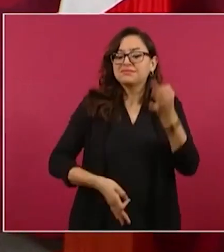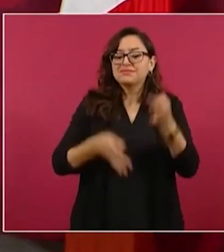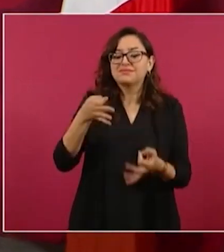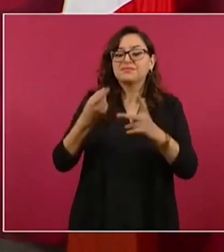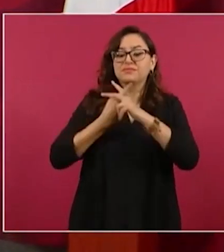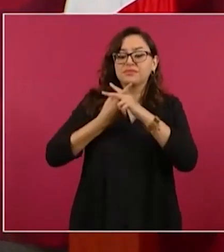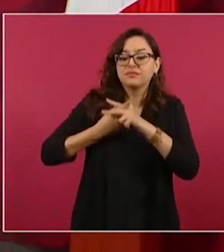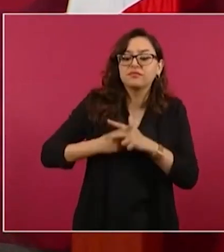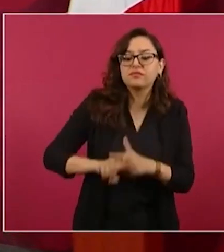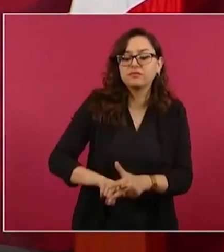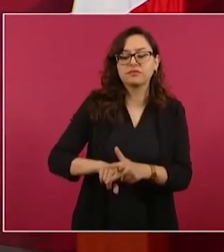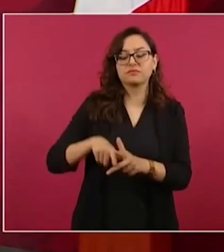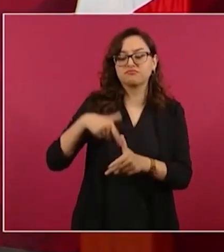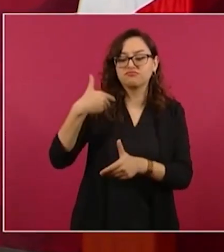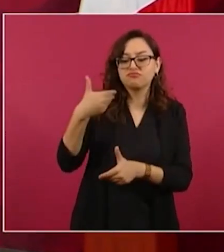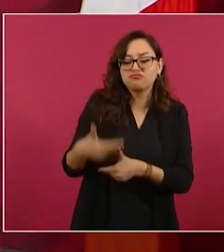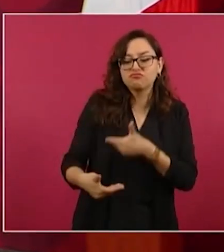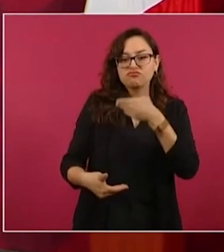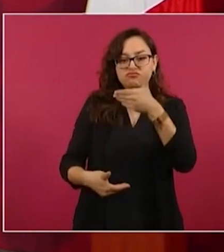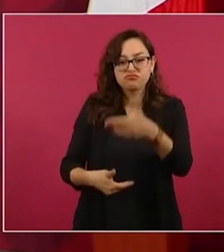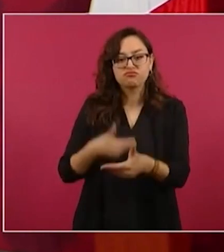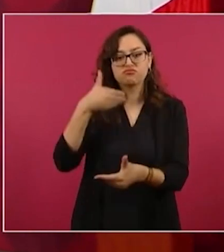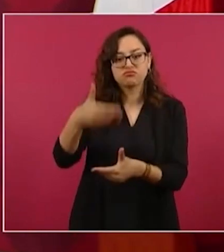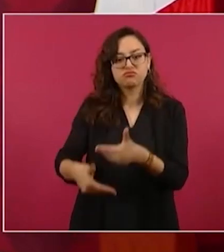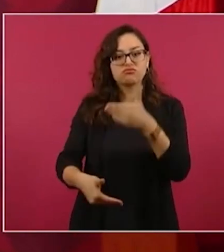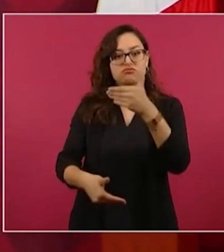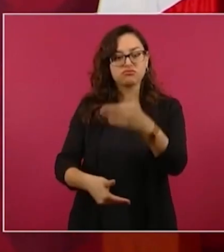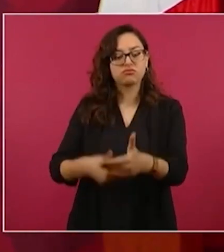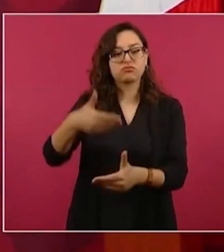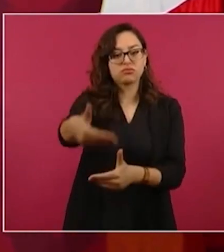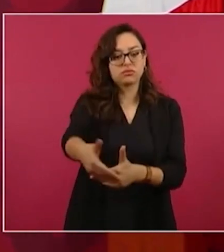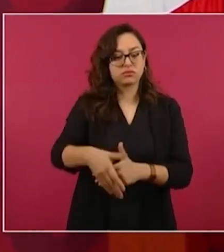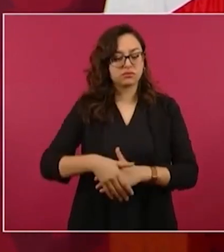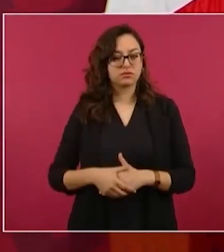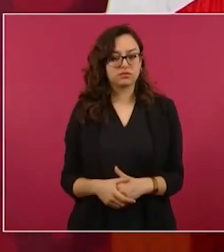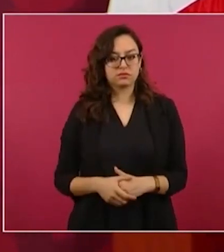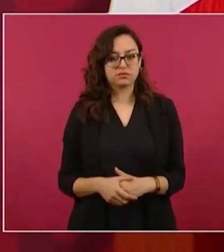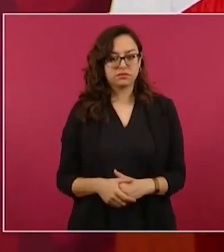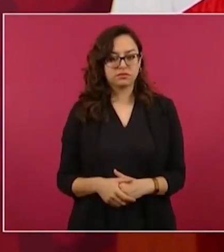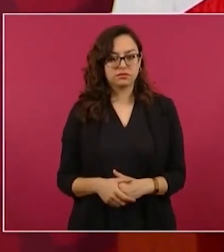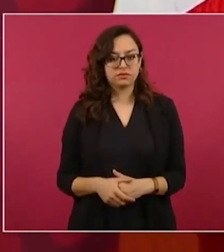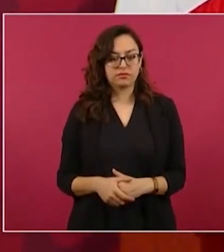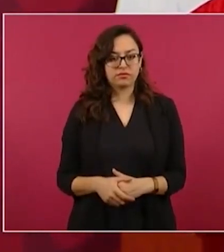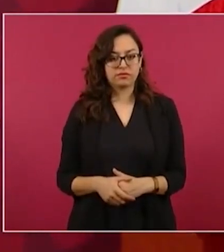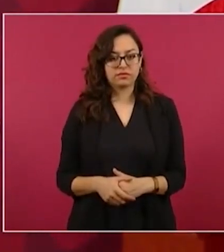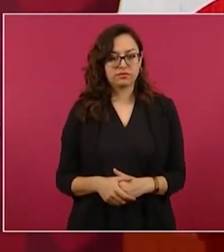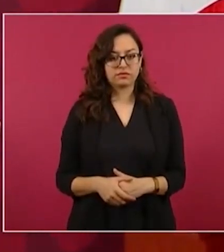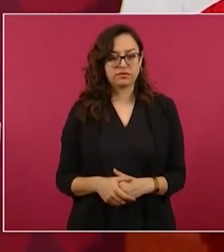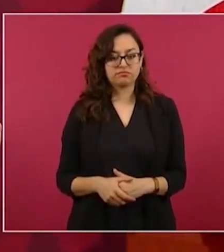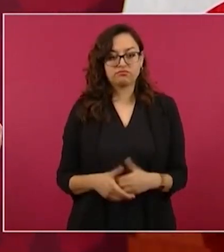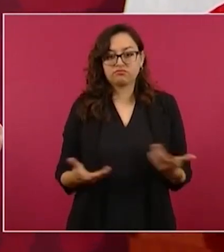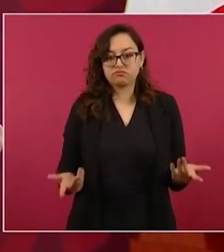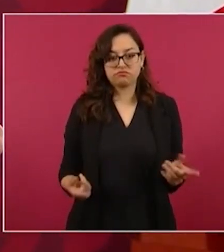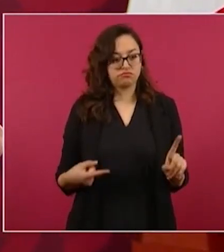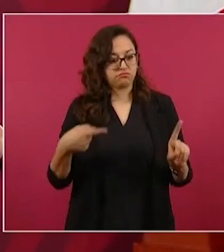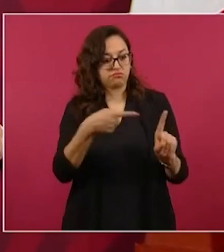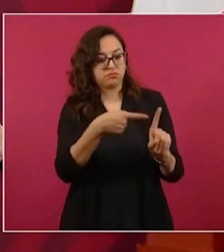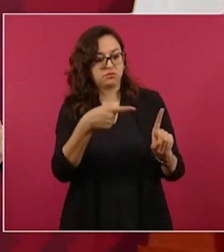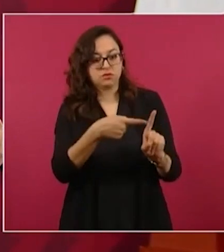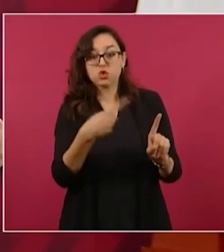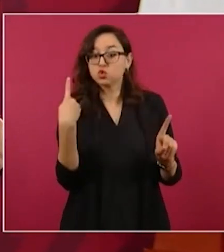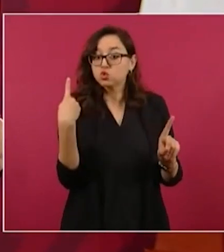todos los acusados tienen derecho